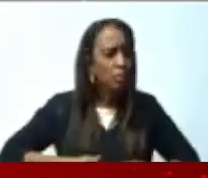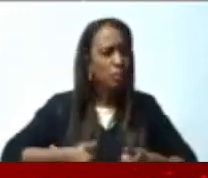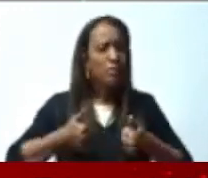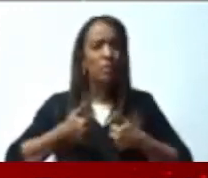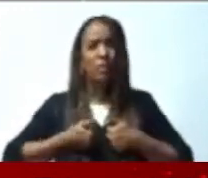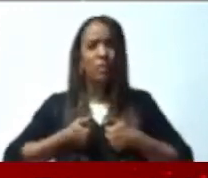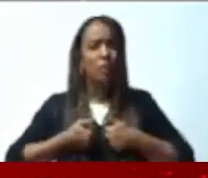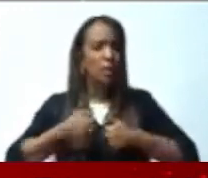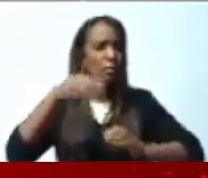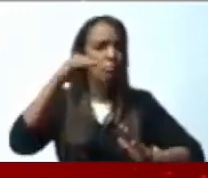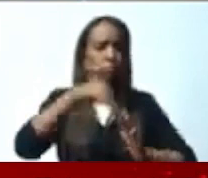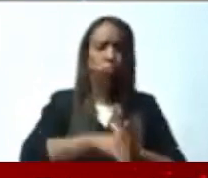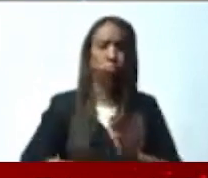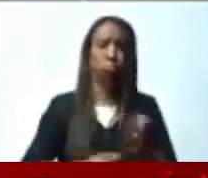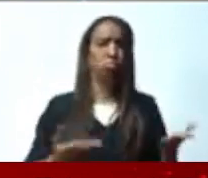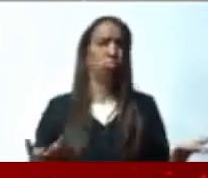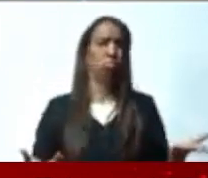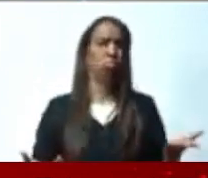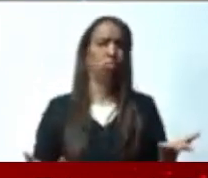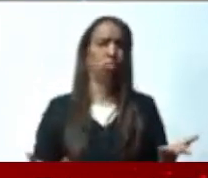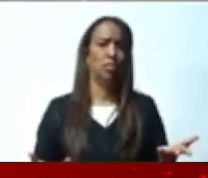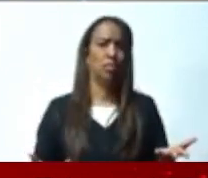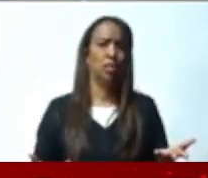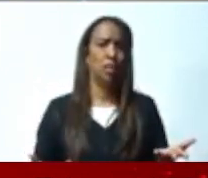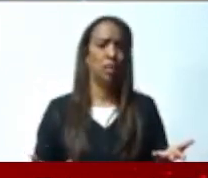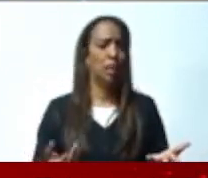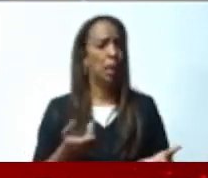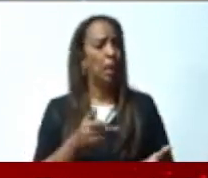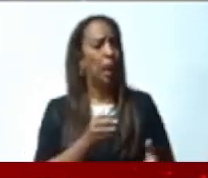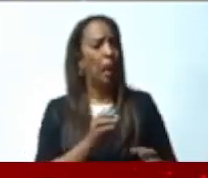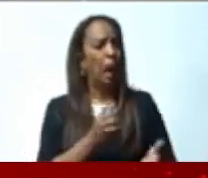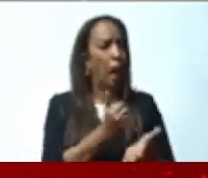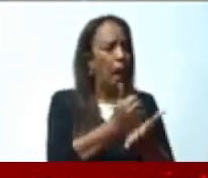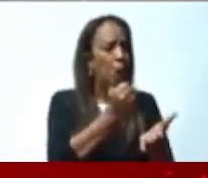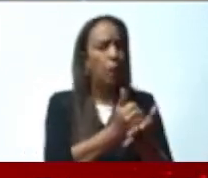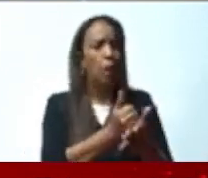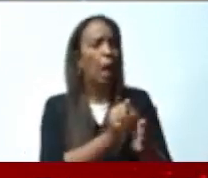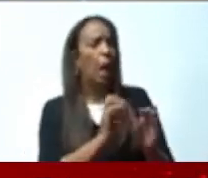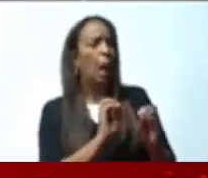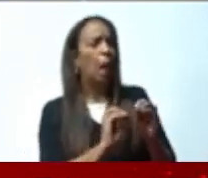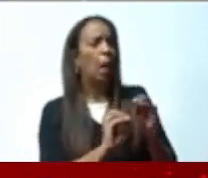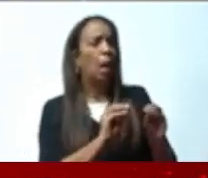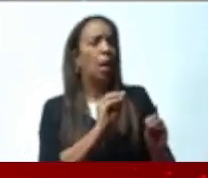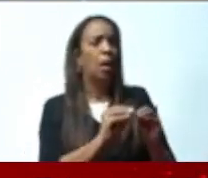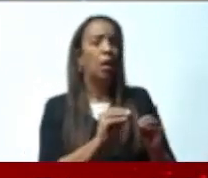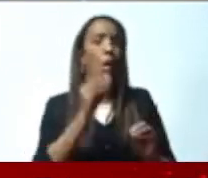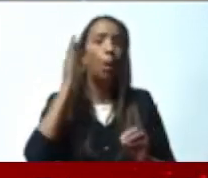estamos poniéndole palcho porque las deudas no nos permiten a nosotros